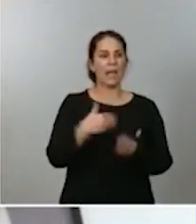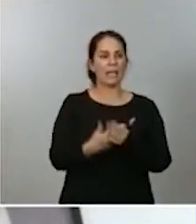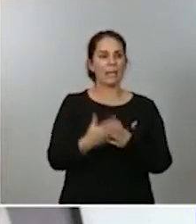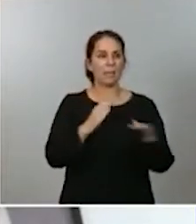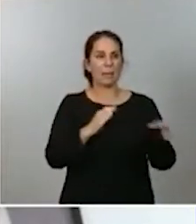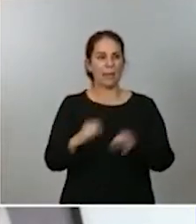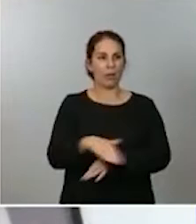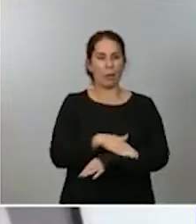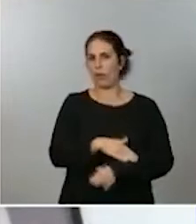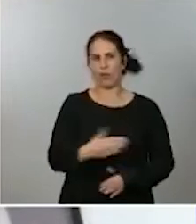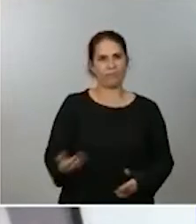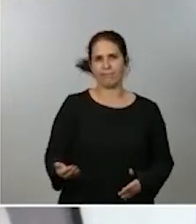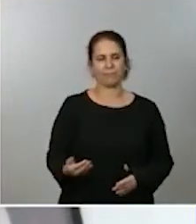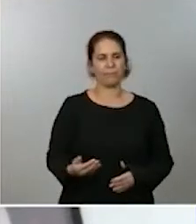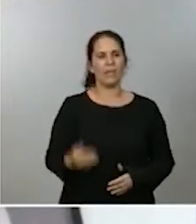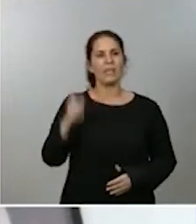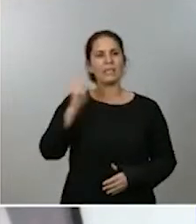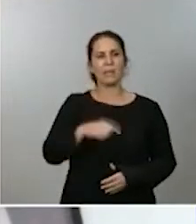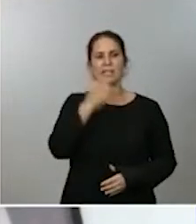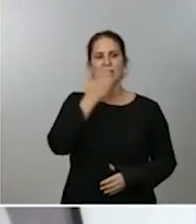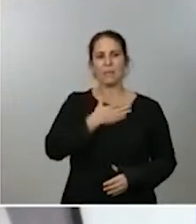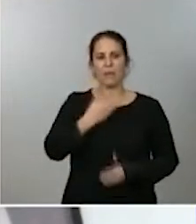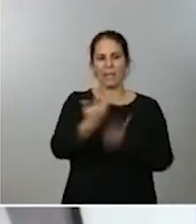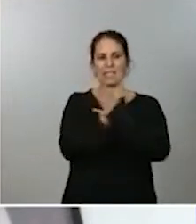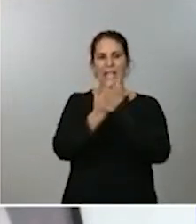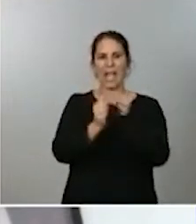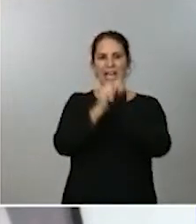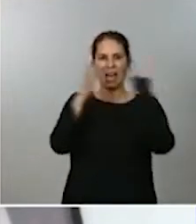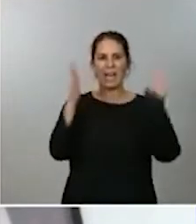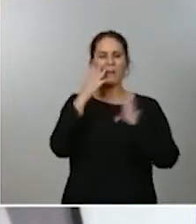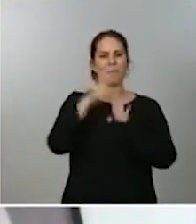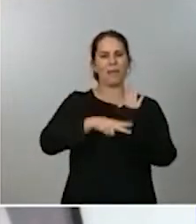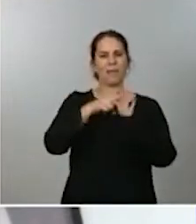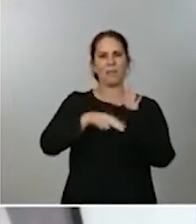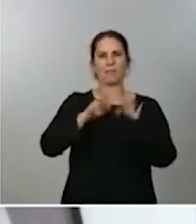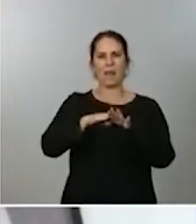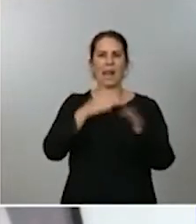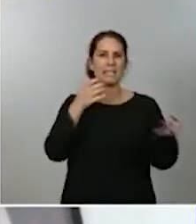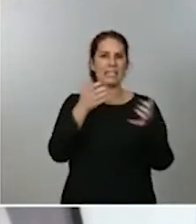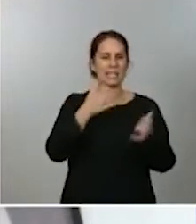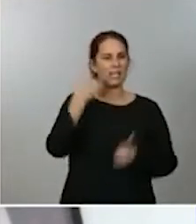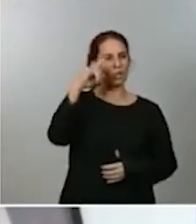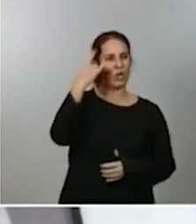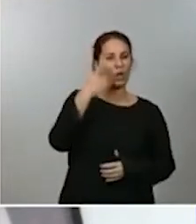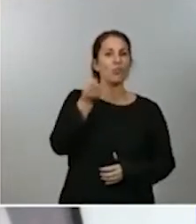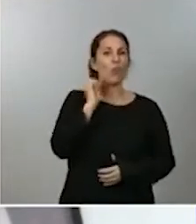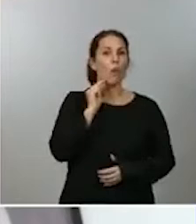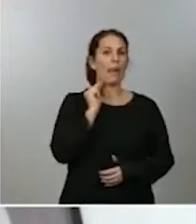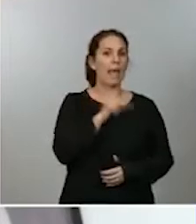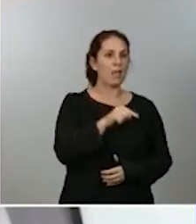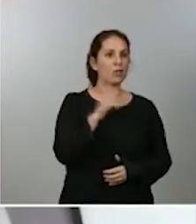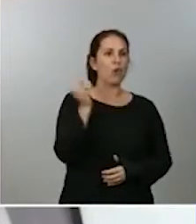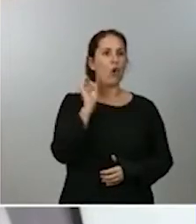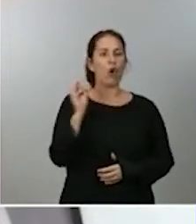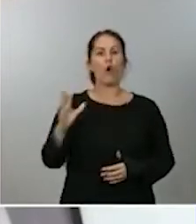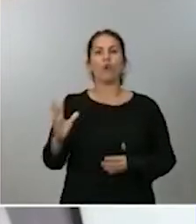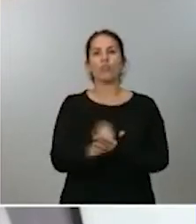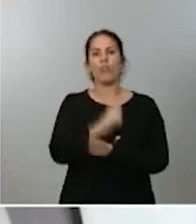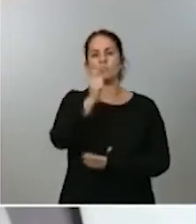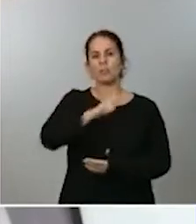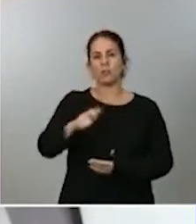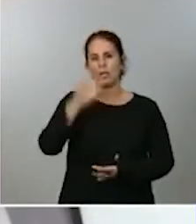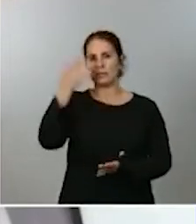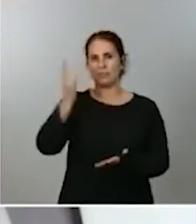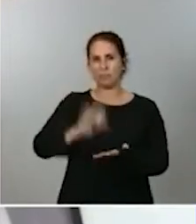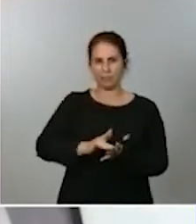también me pudiera aclarar si las medidas que han anunciado para artistas y toreros son solo para ellos o para todos los que hayan agotado la prestación también y no tengan